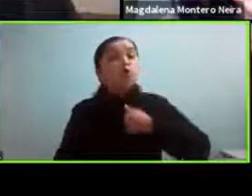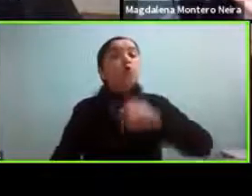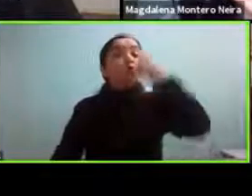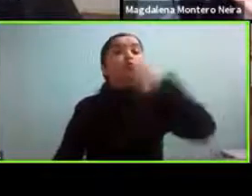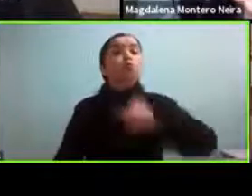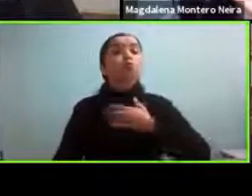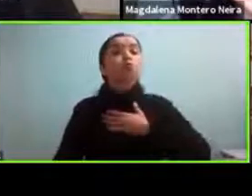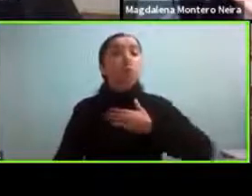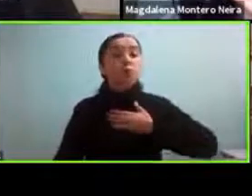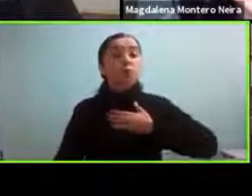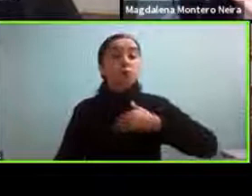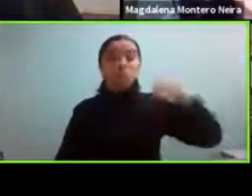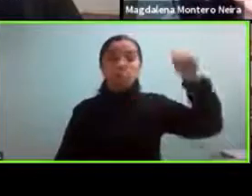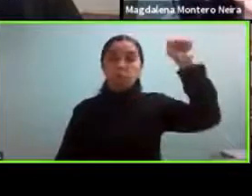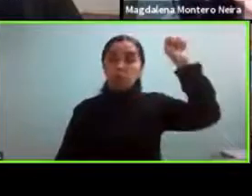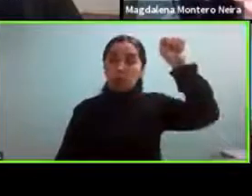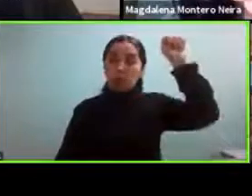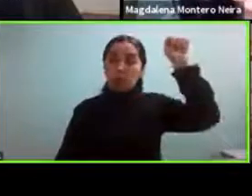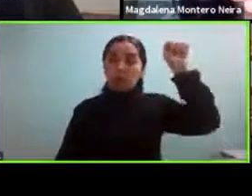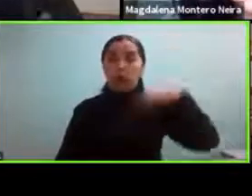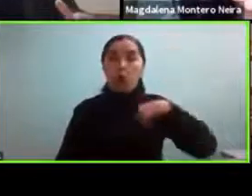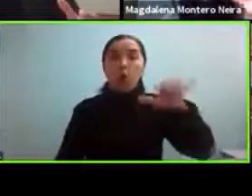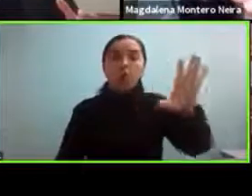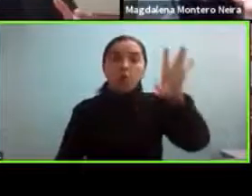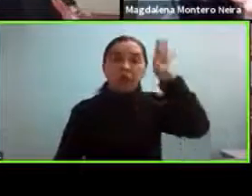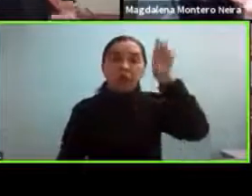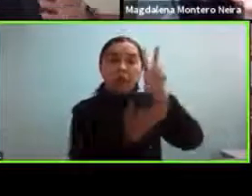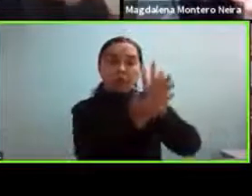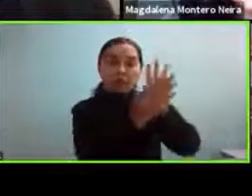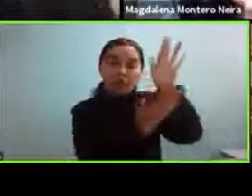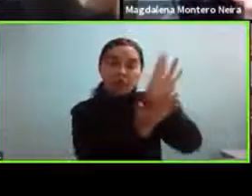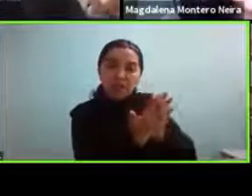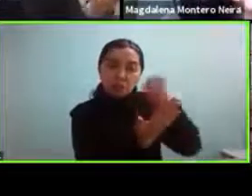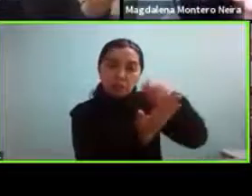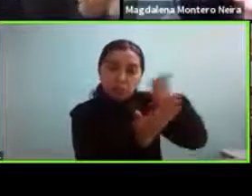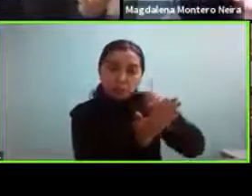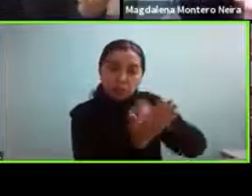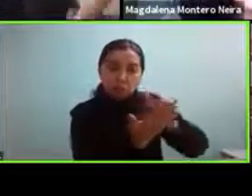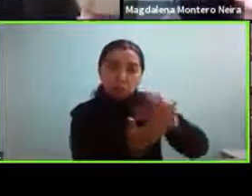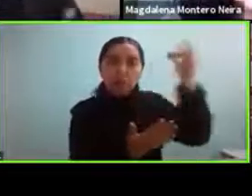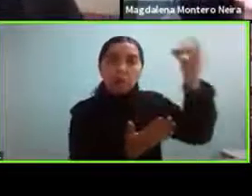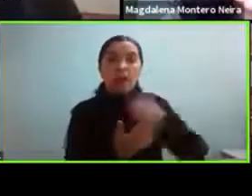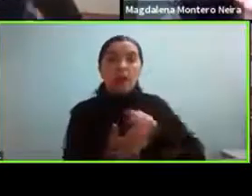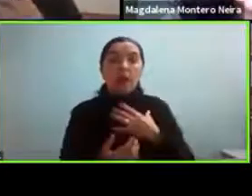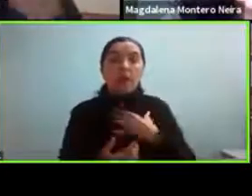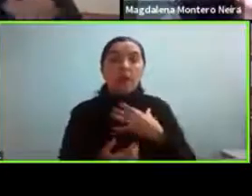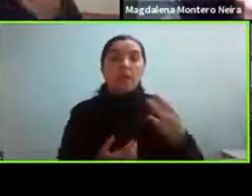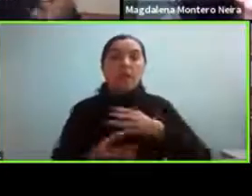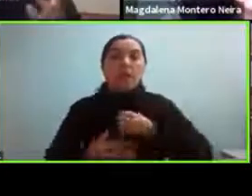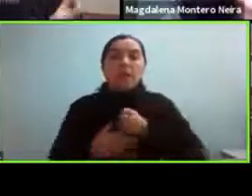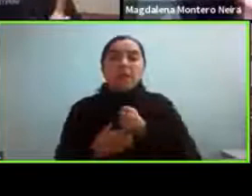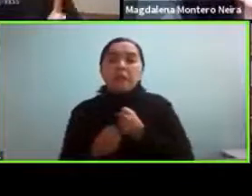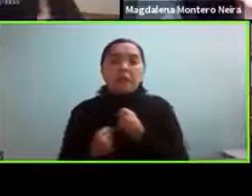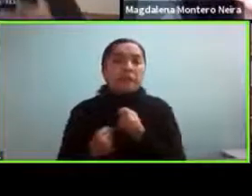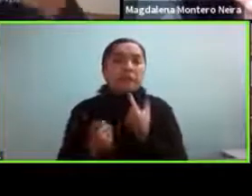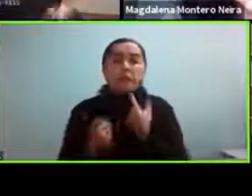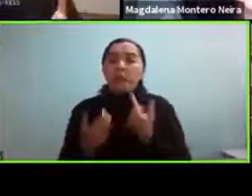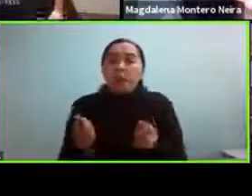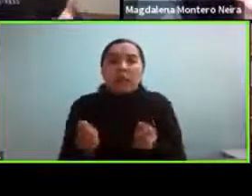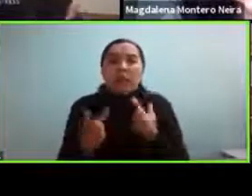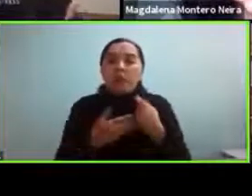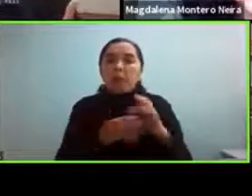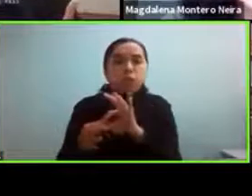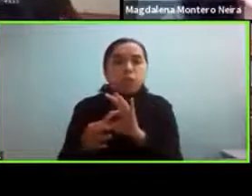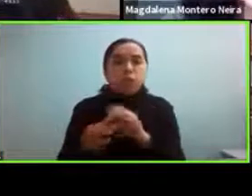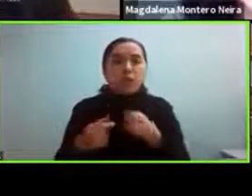o encontrar un diagnóstico que realmente me quite esta angustia de no saber por qué no calzo o